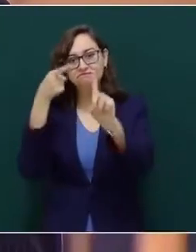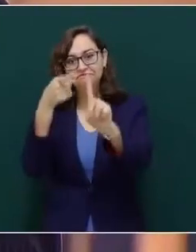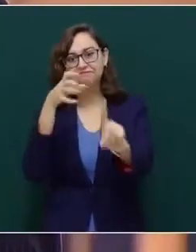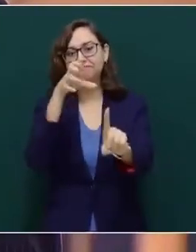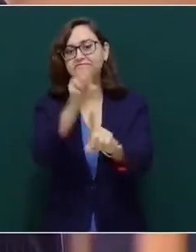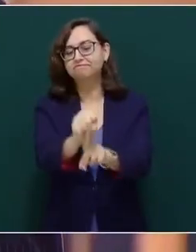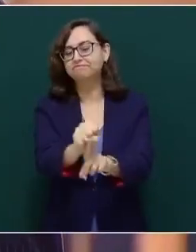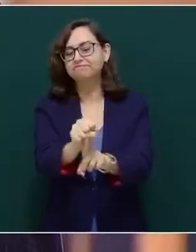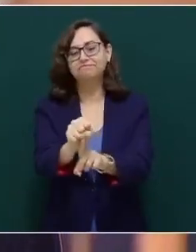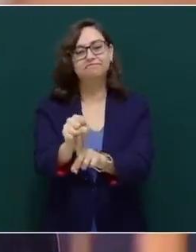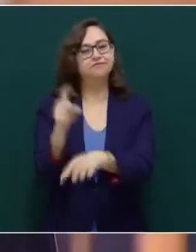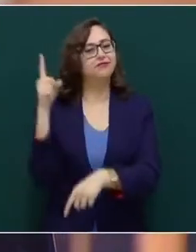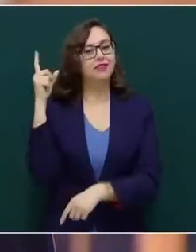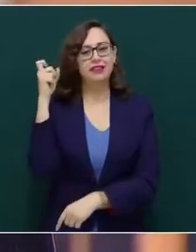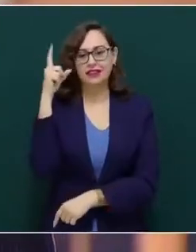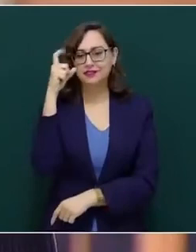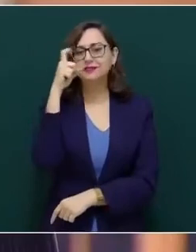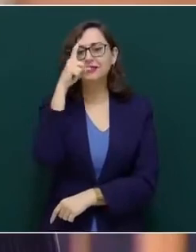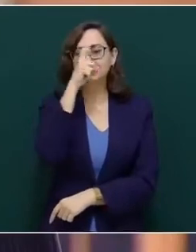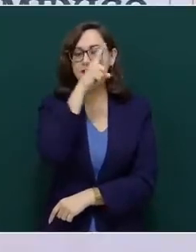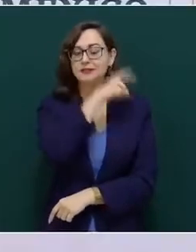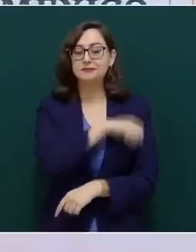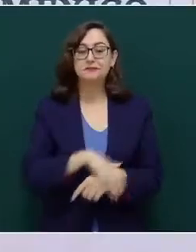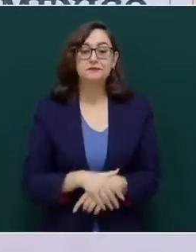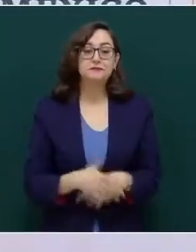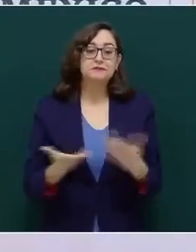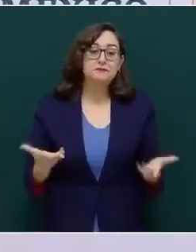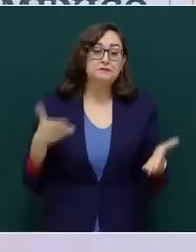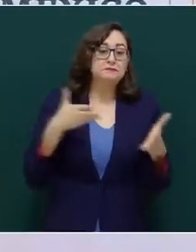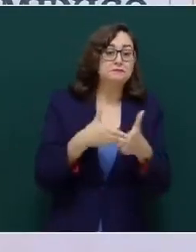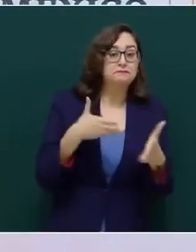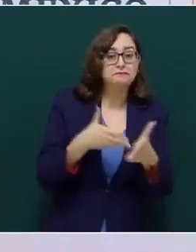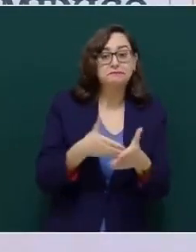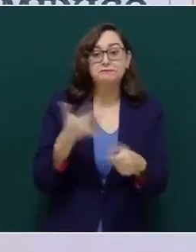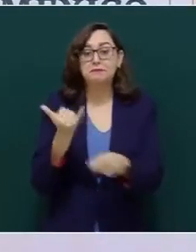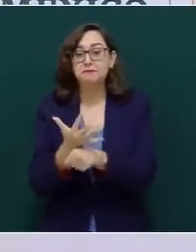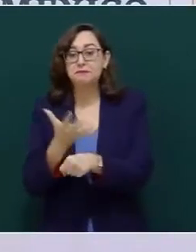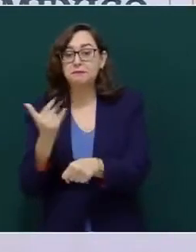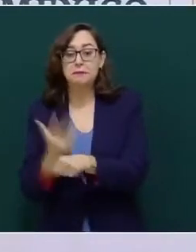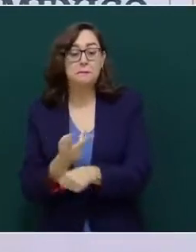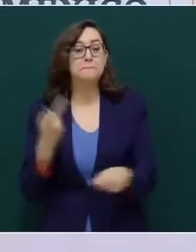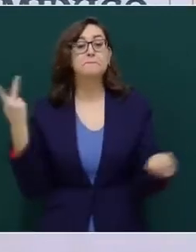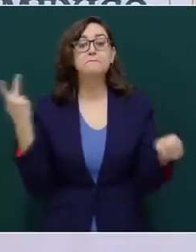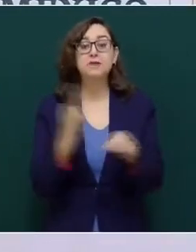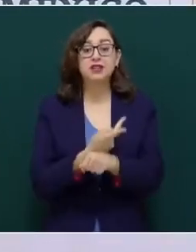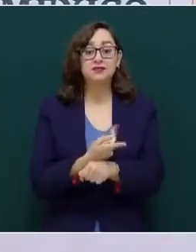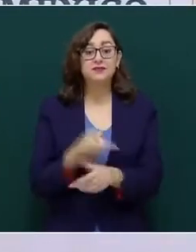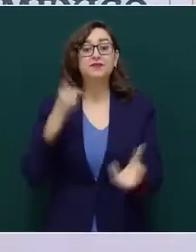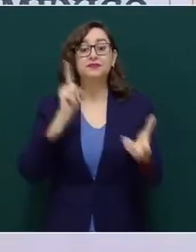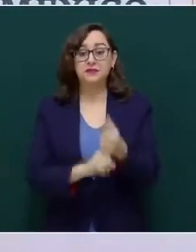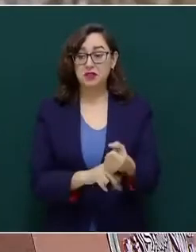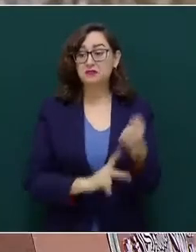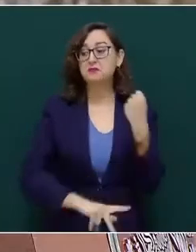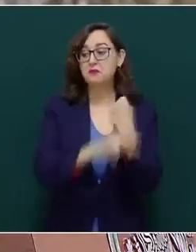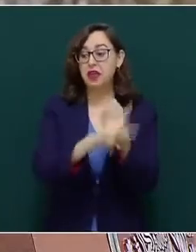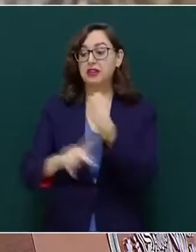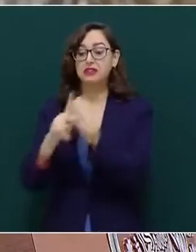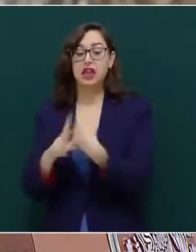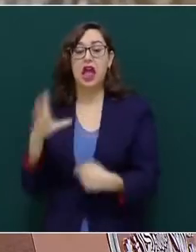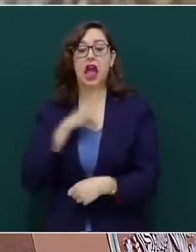Sus obstáculos principales han sido el movimiento conservador de las naciones de América,